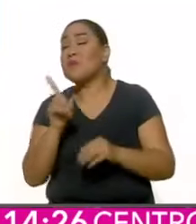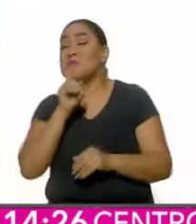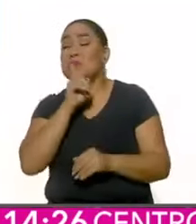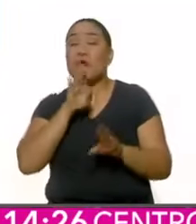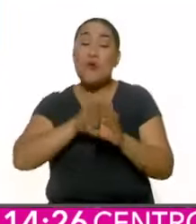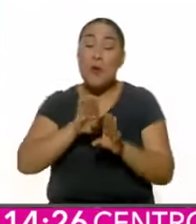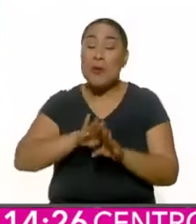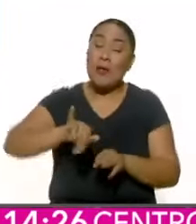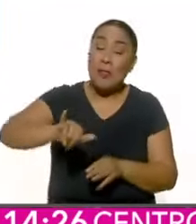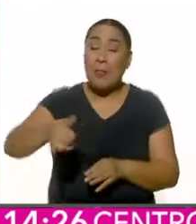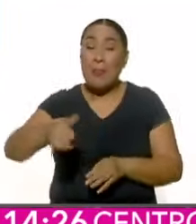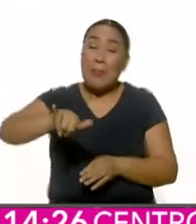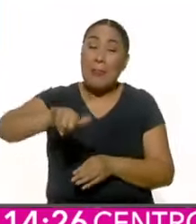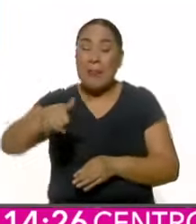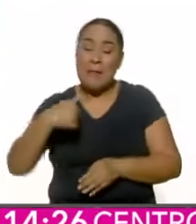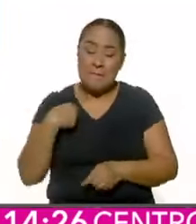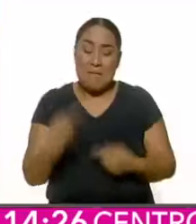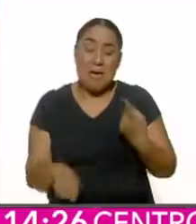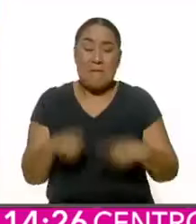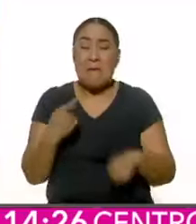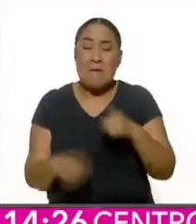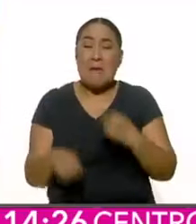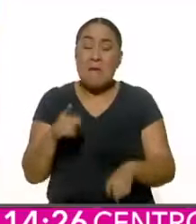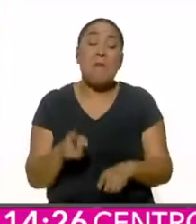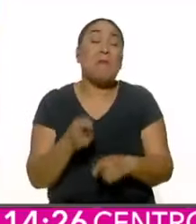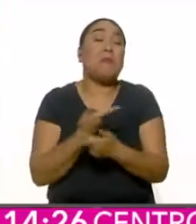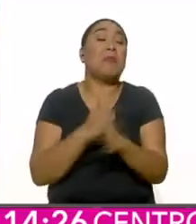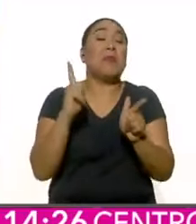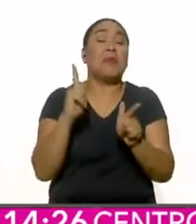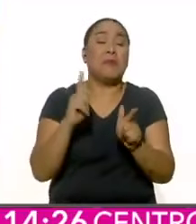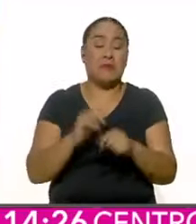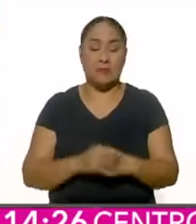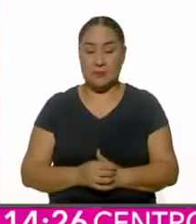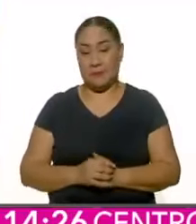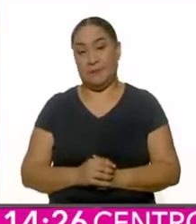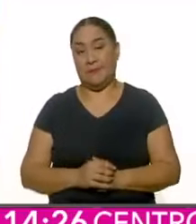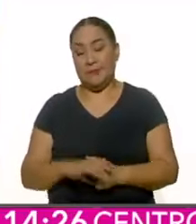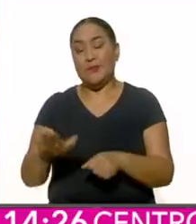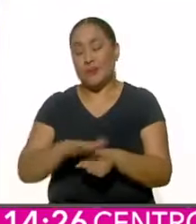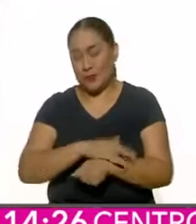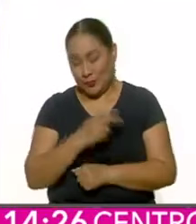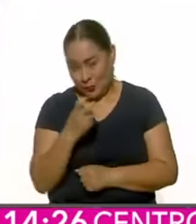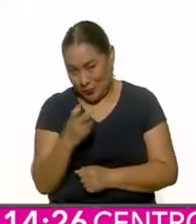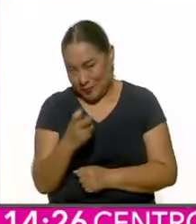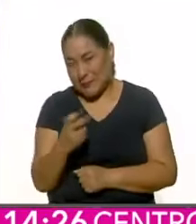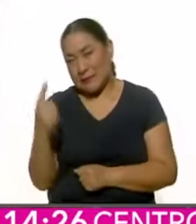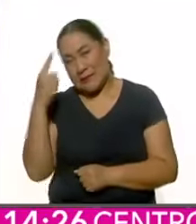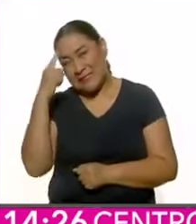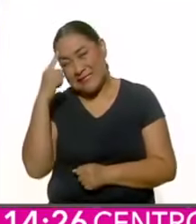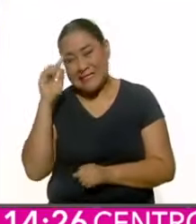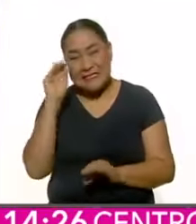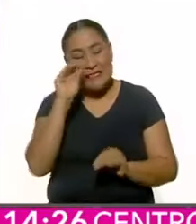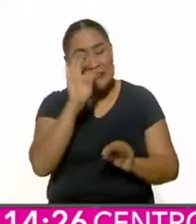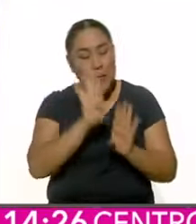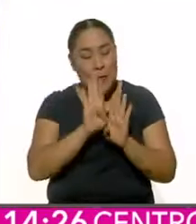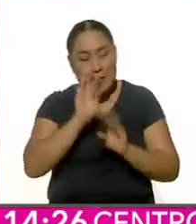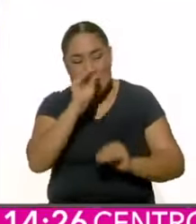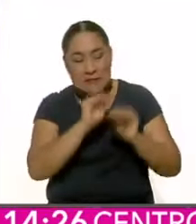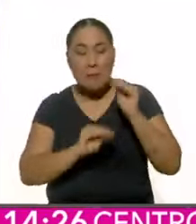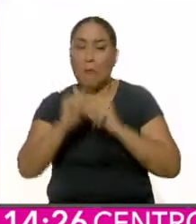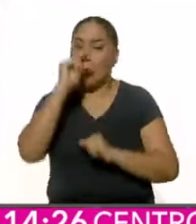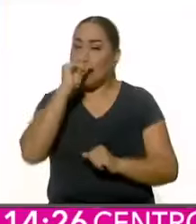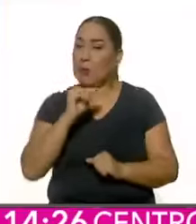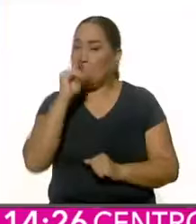hilos se puede conducir donde se desee. Por eso los trucos fallidos de Xochitl,